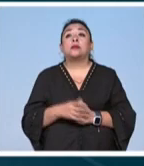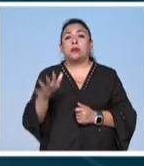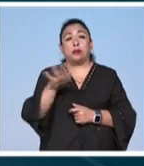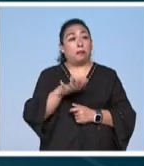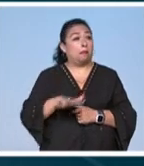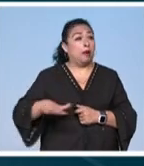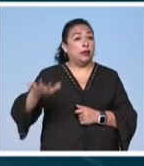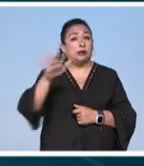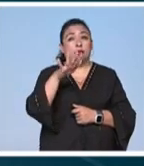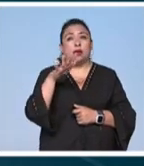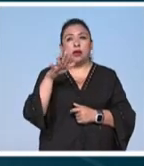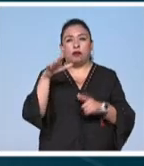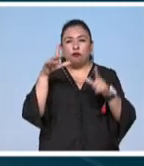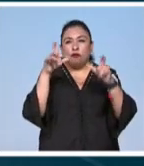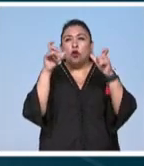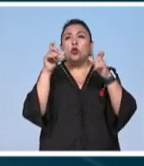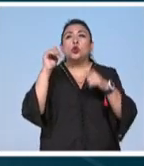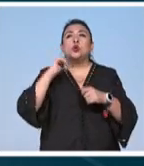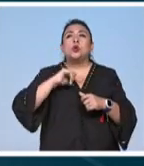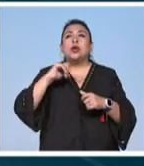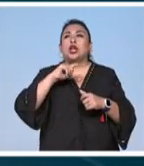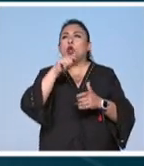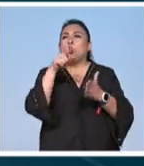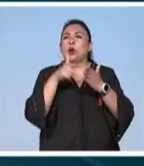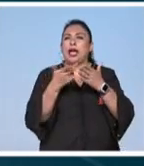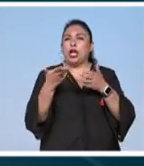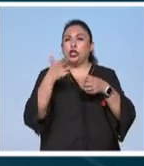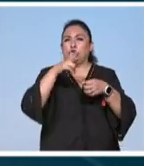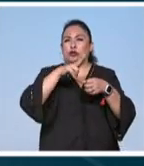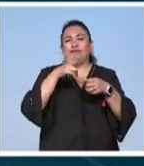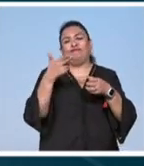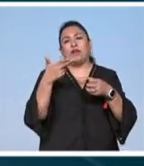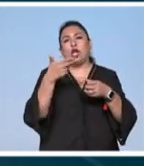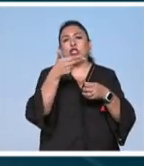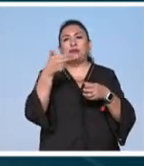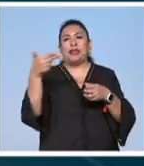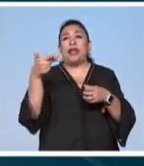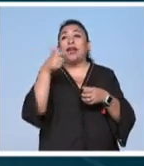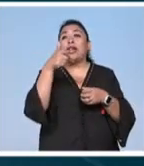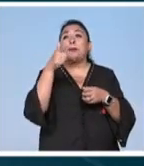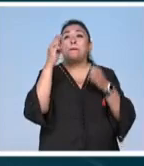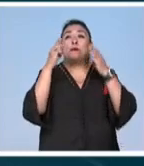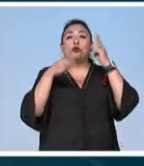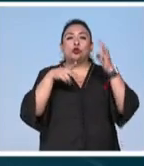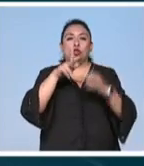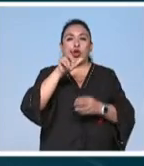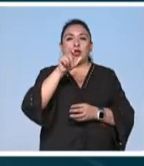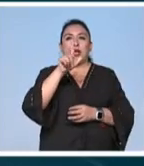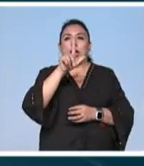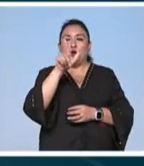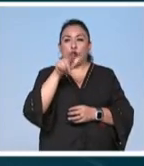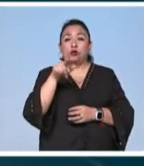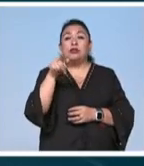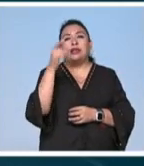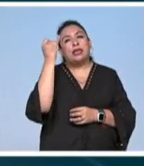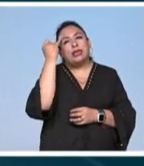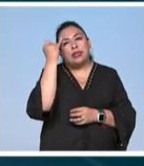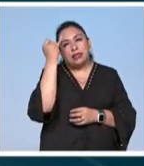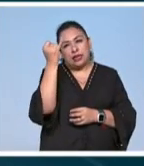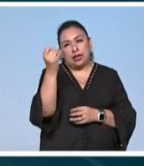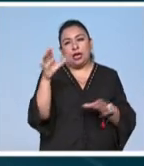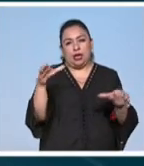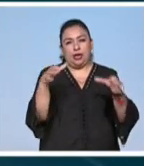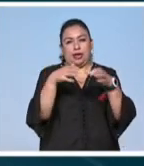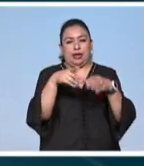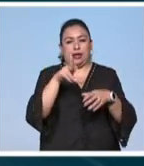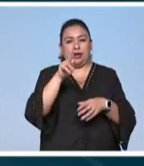paisajes retratos y una antigua hospedería eso y mucho más en el museo caluz gran parte de la idea que tiene la